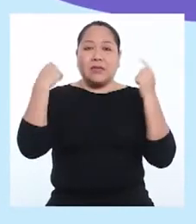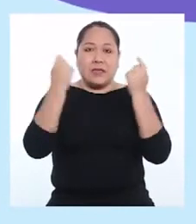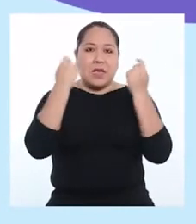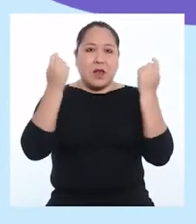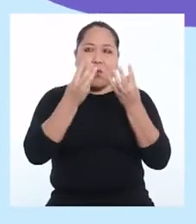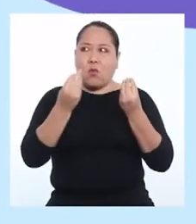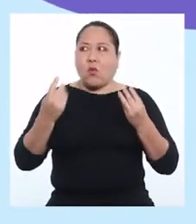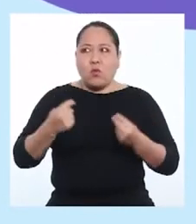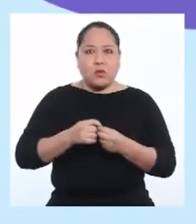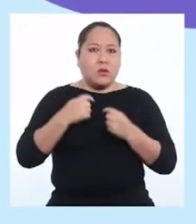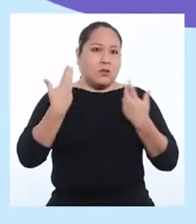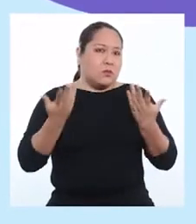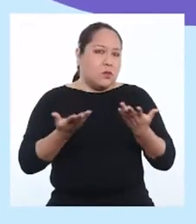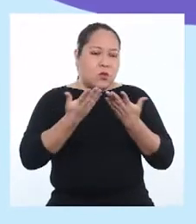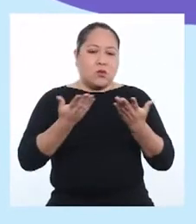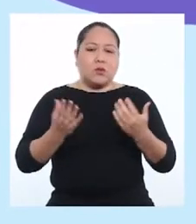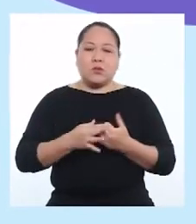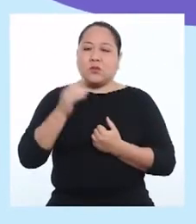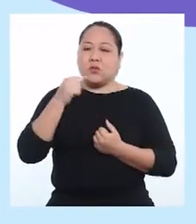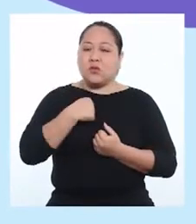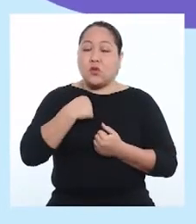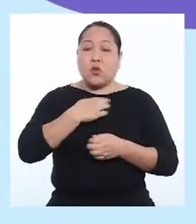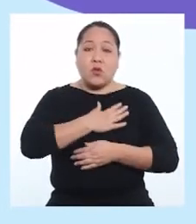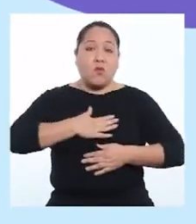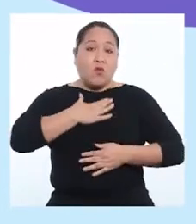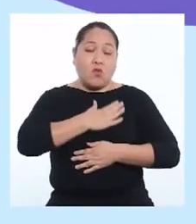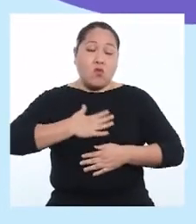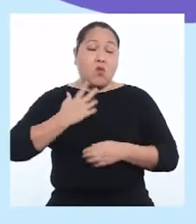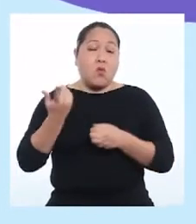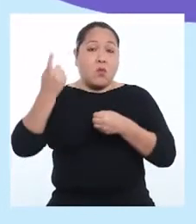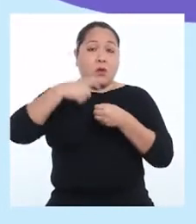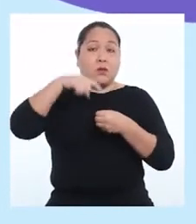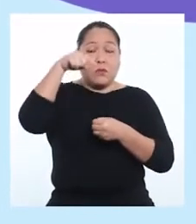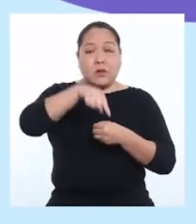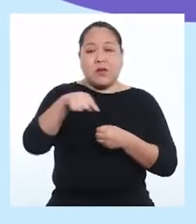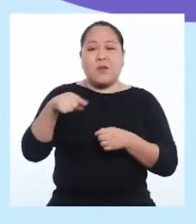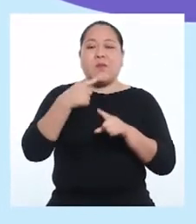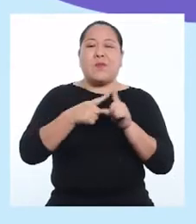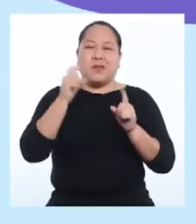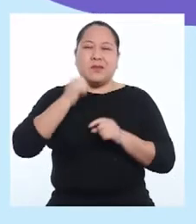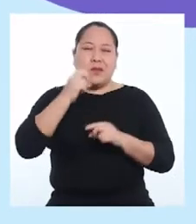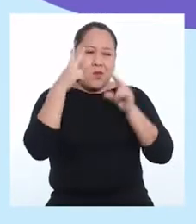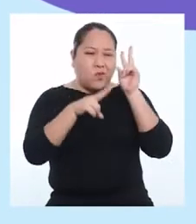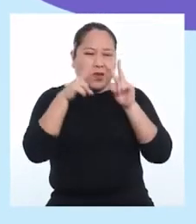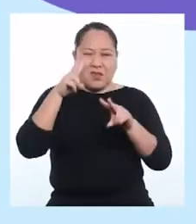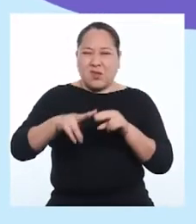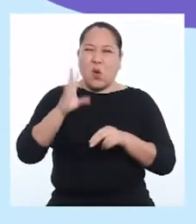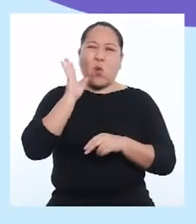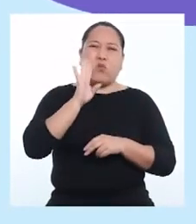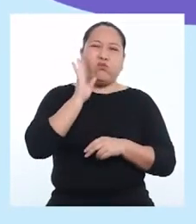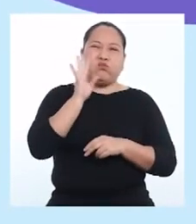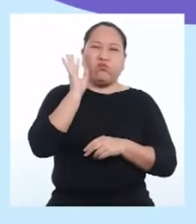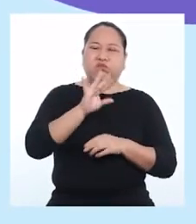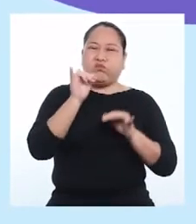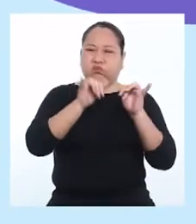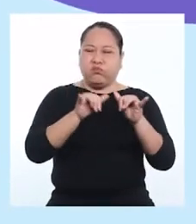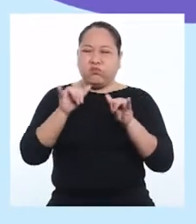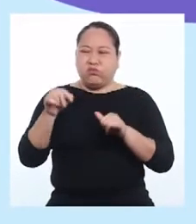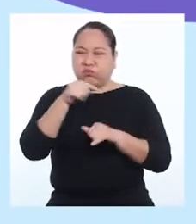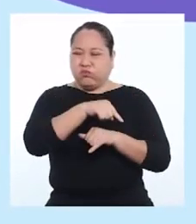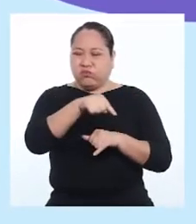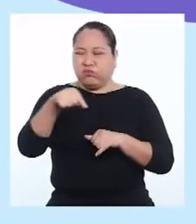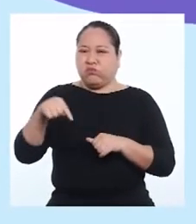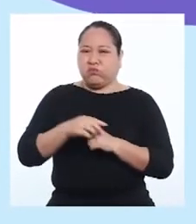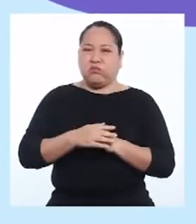suelen realizar muchas festividades, de las cuales yo disfruto participar en ellas, pero sí me he dado cuenta de la gran contaminación que se